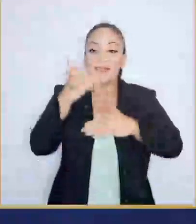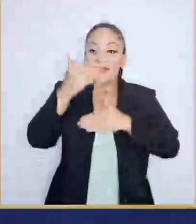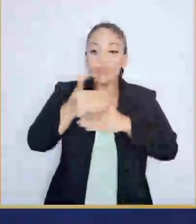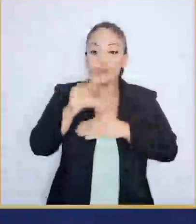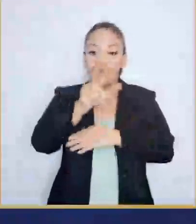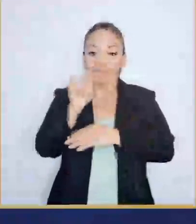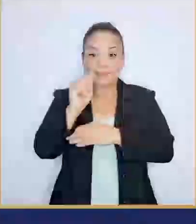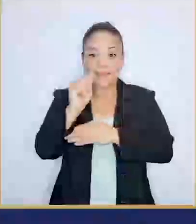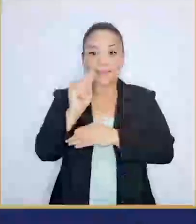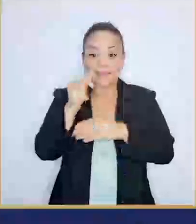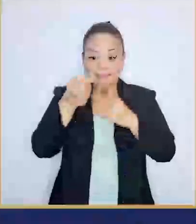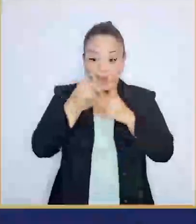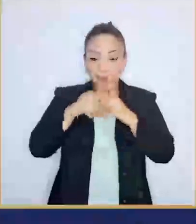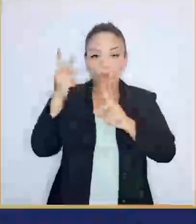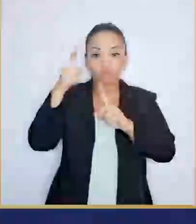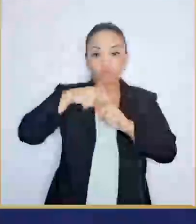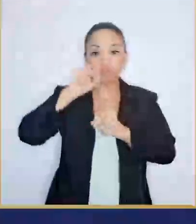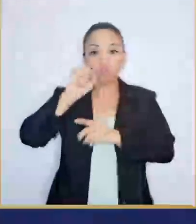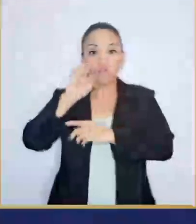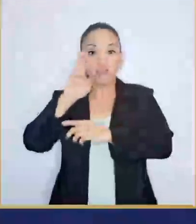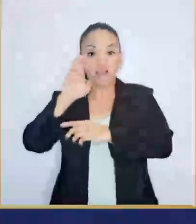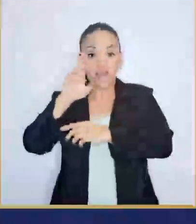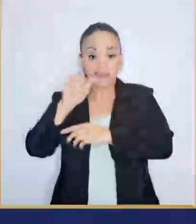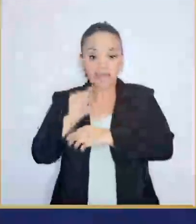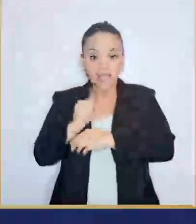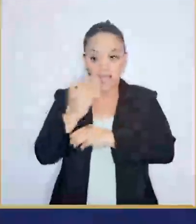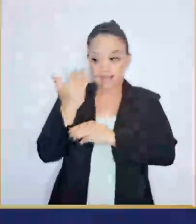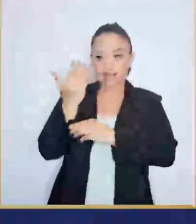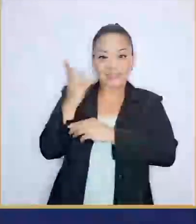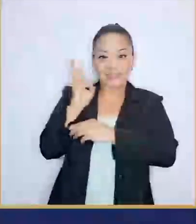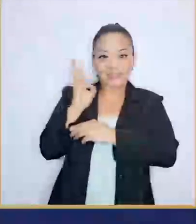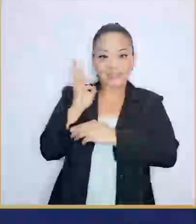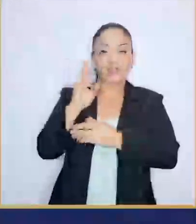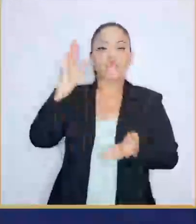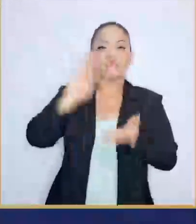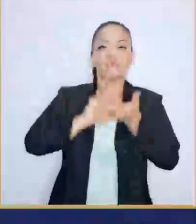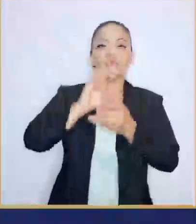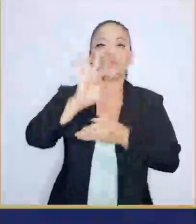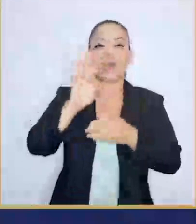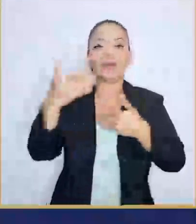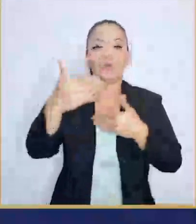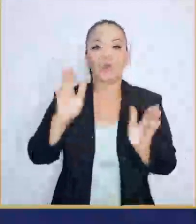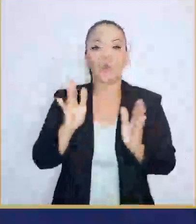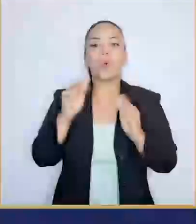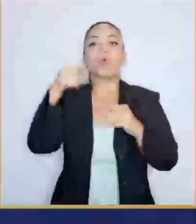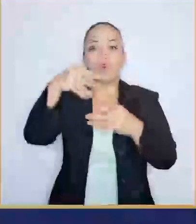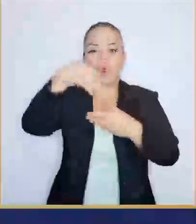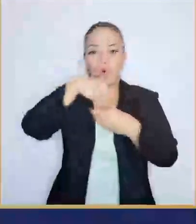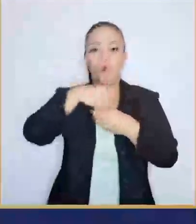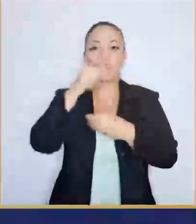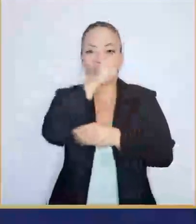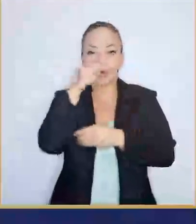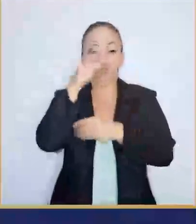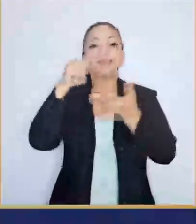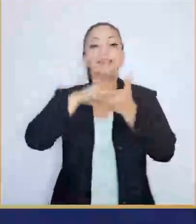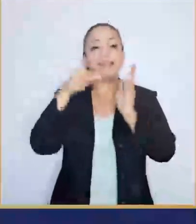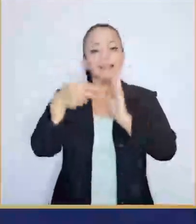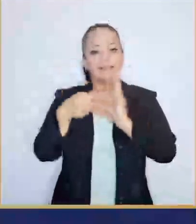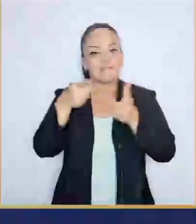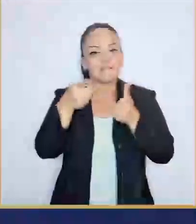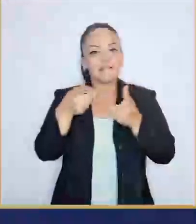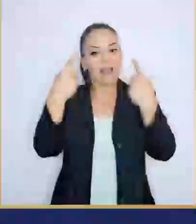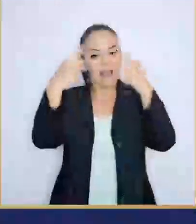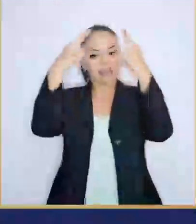meses de la operación soberanía, pasamos de 16 a 4 Esto demuestra éxito en la operación